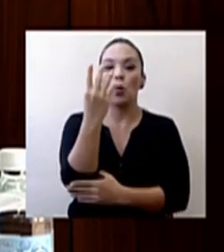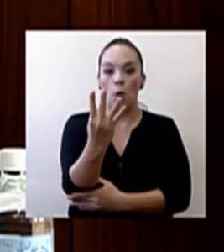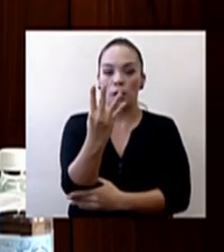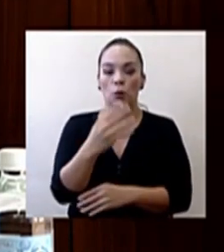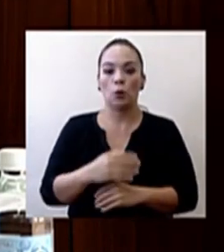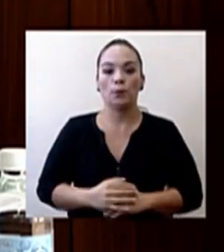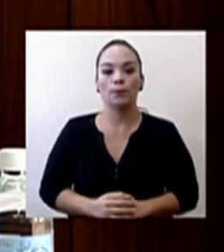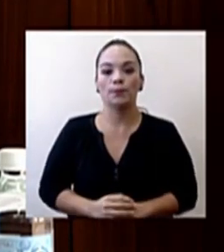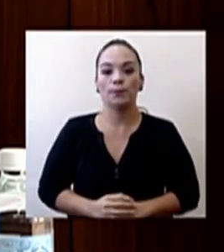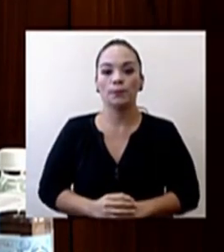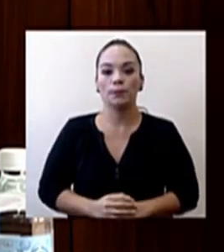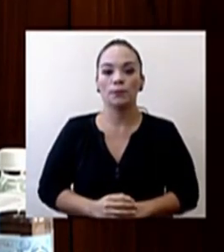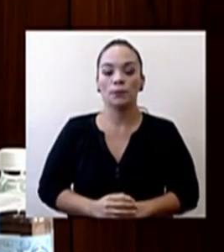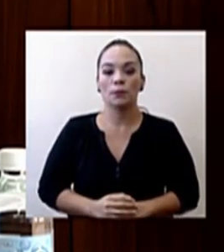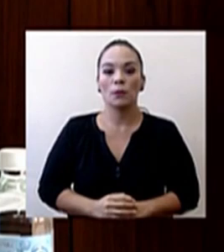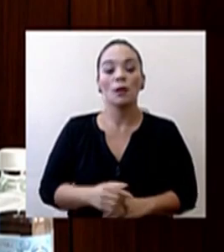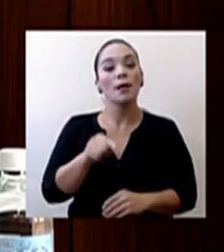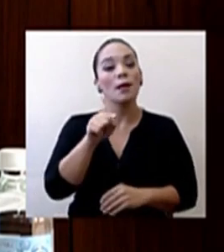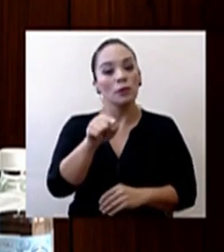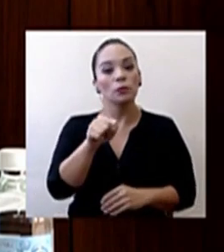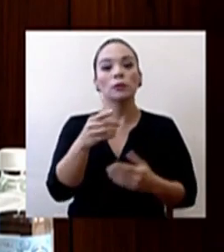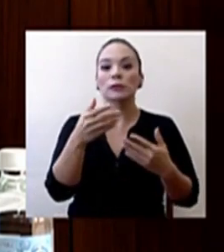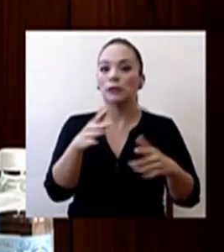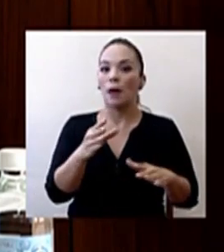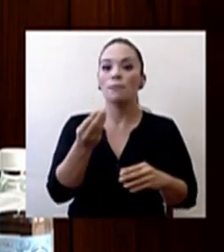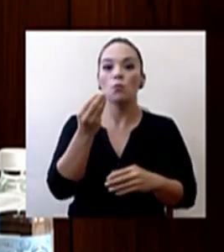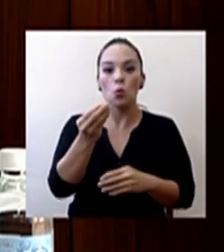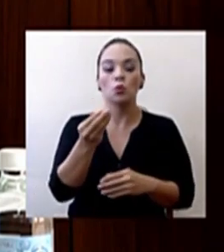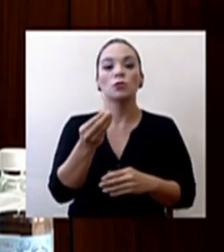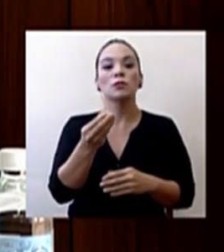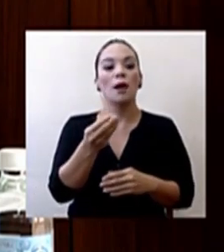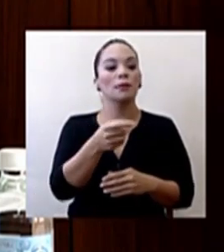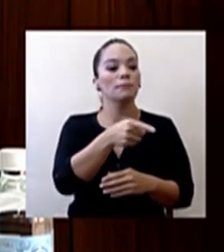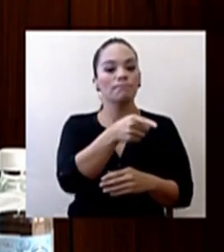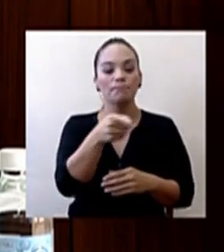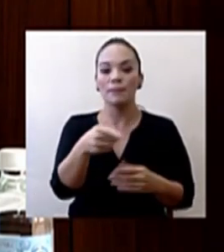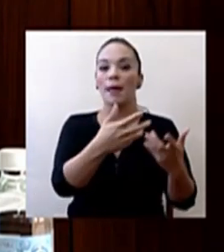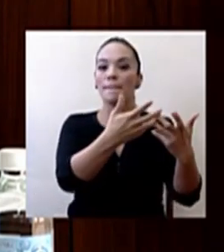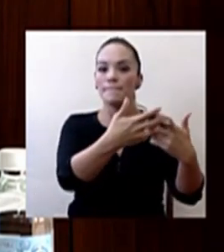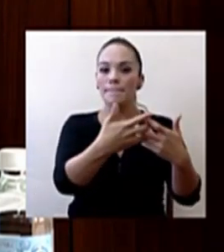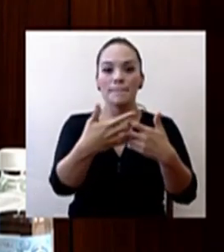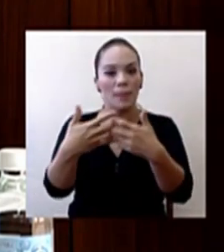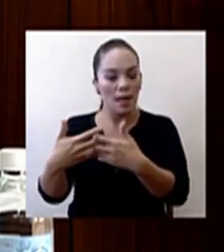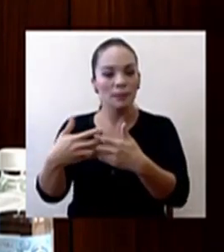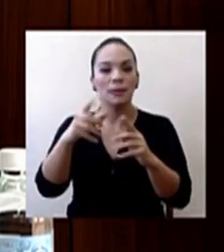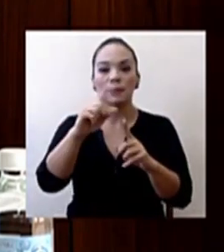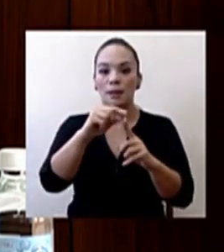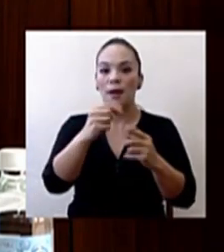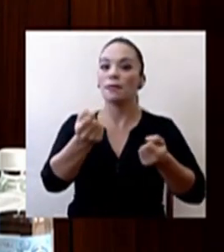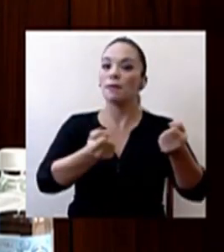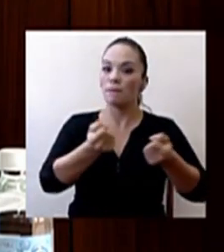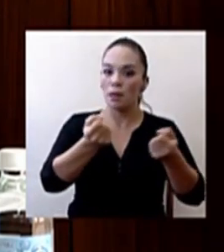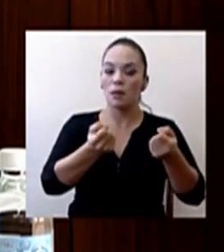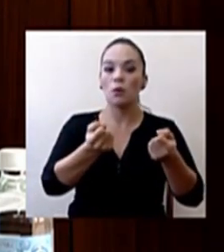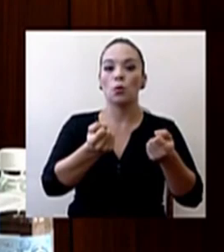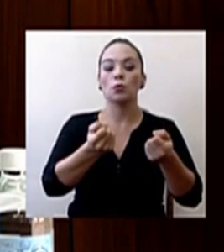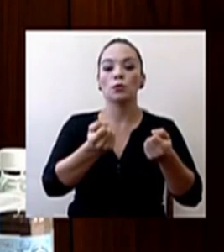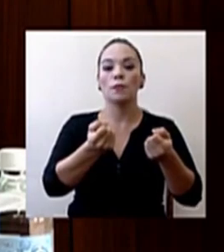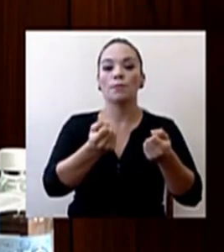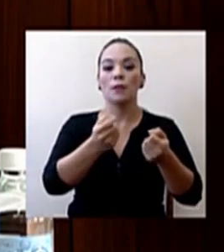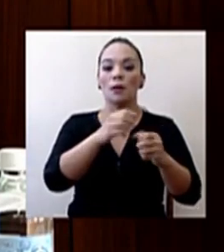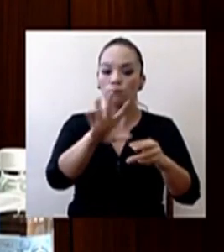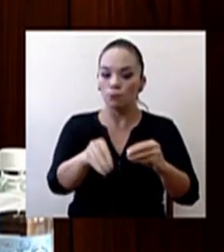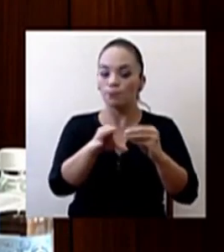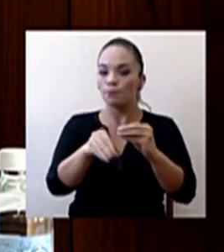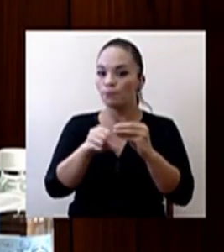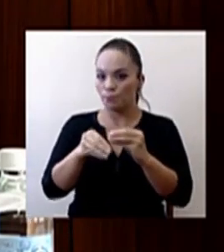Con esto ya son varias agencias de alquiler de vehículos. Se suma a